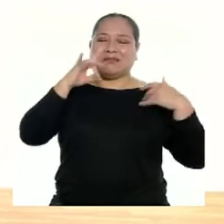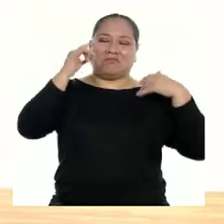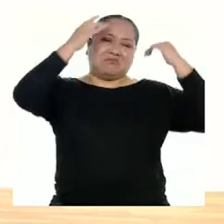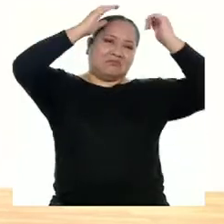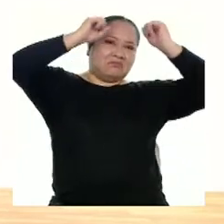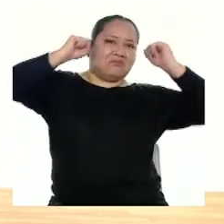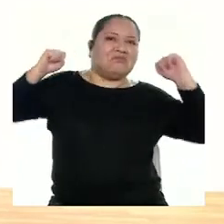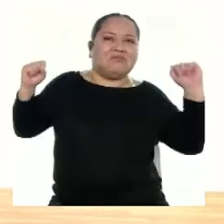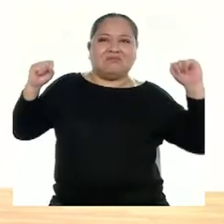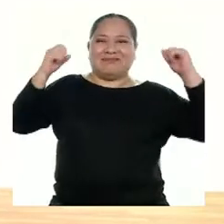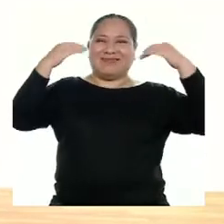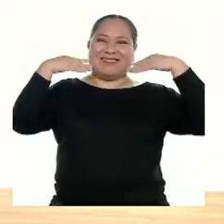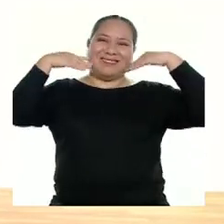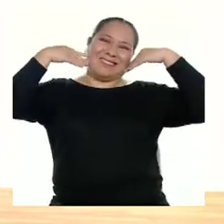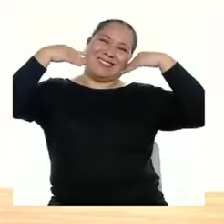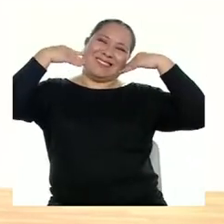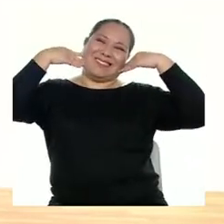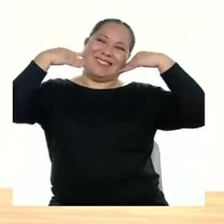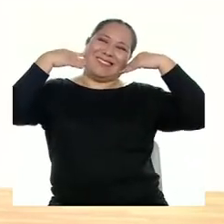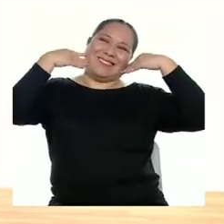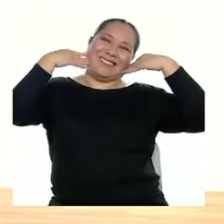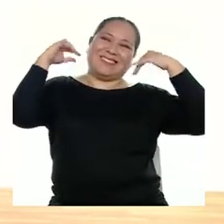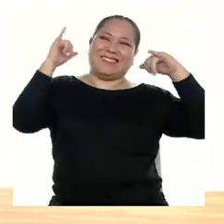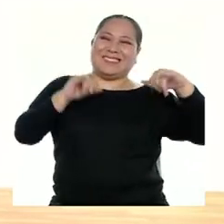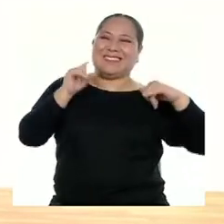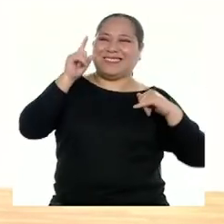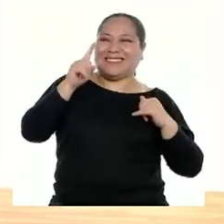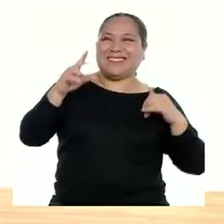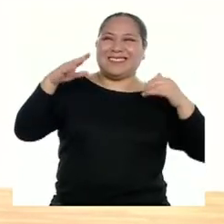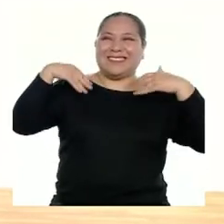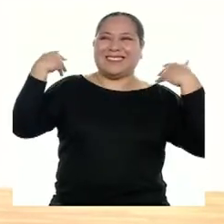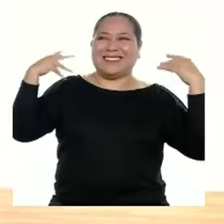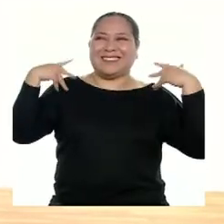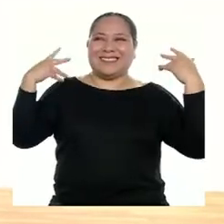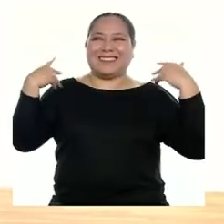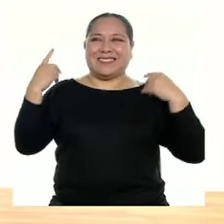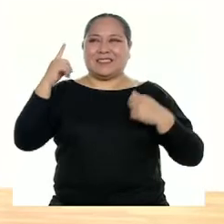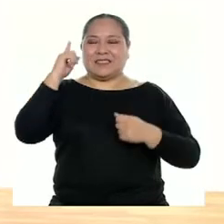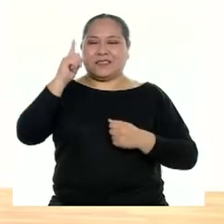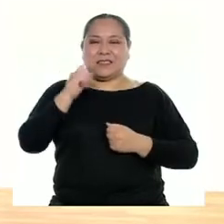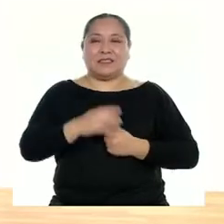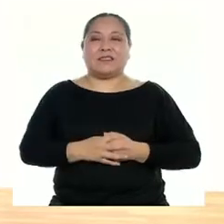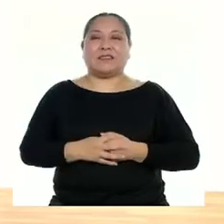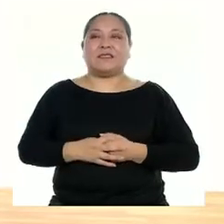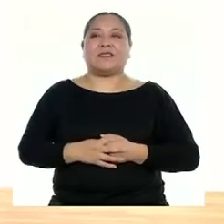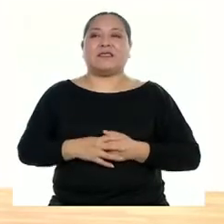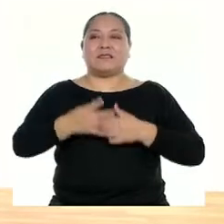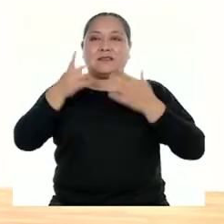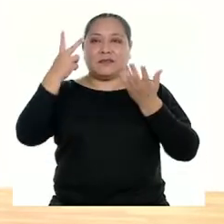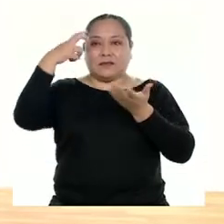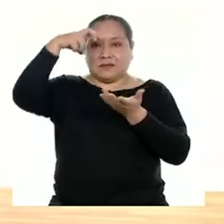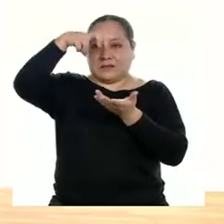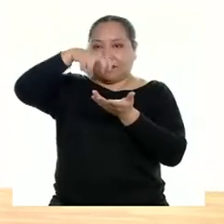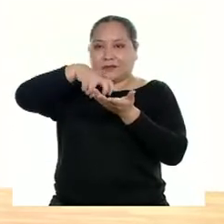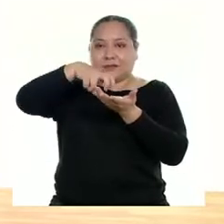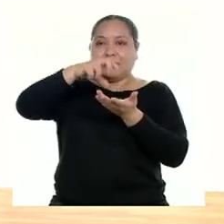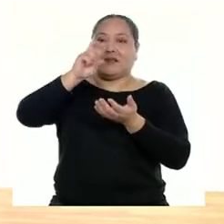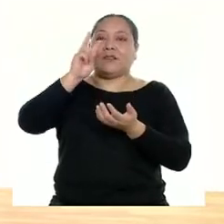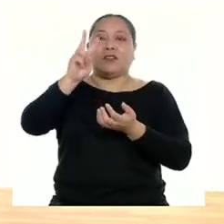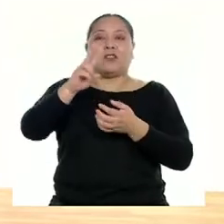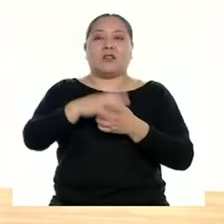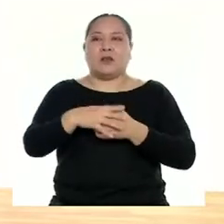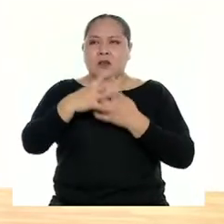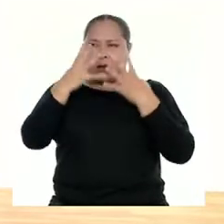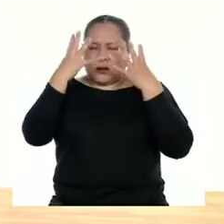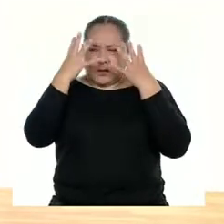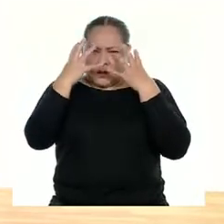quizás para agregar y voy a sonreír. Me quedo ahí en posición uno, feliz. Bien. Ahora voy a agacharme en posición dos y voy a